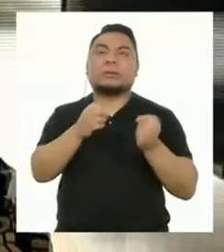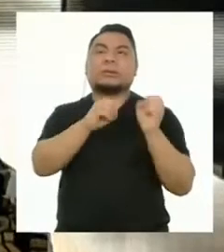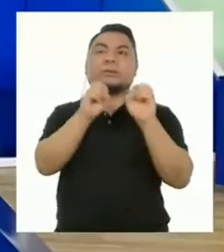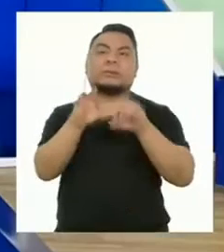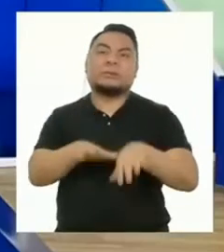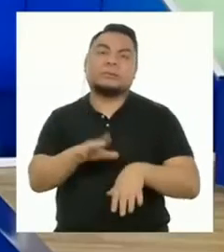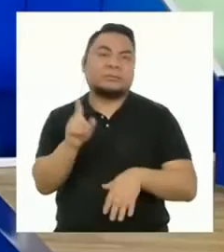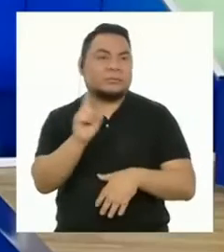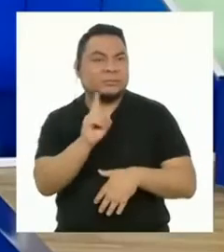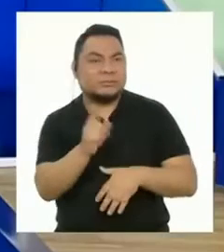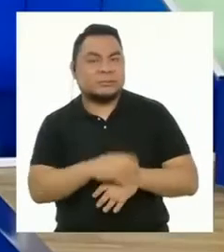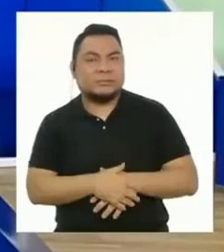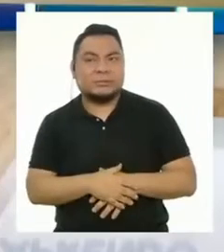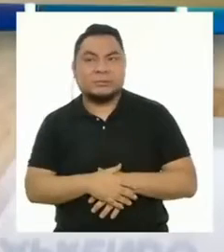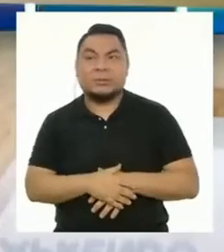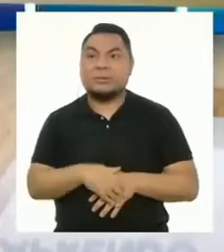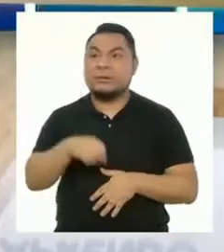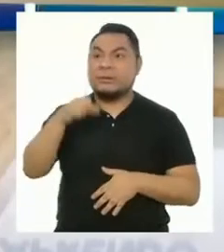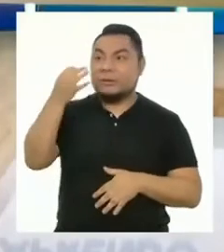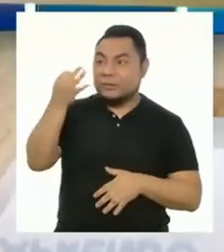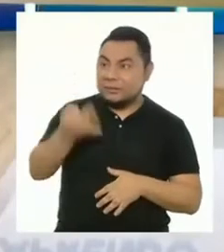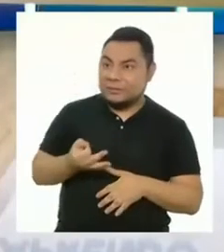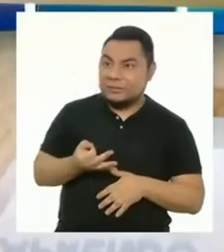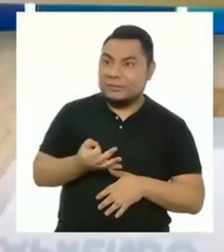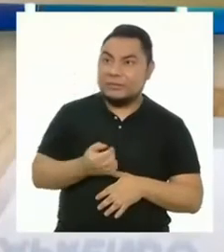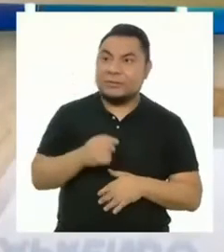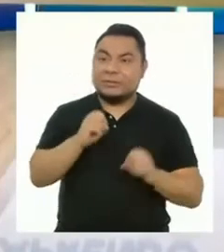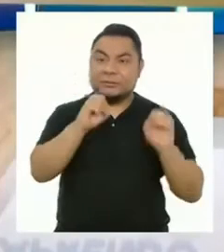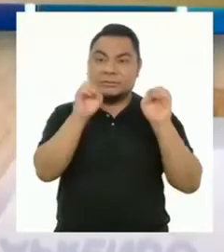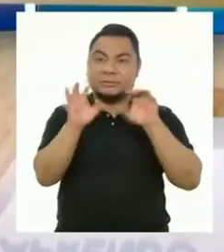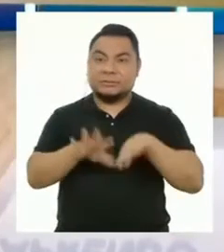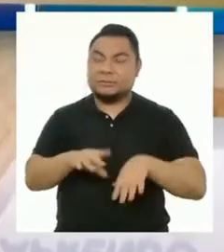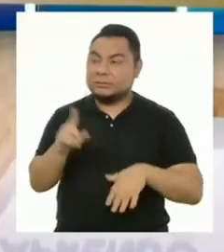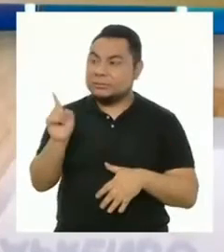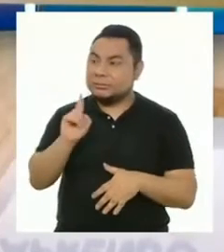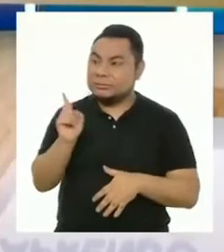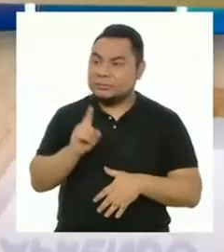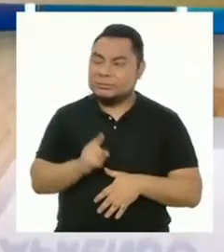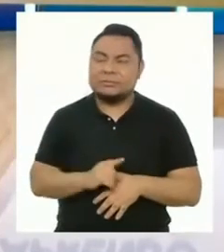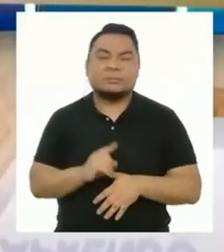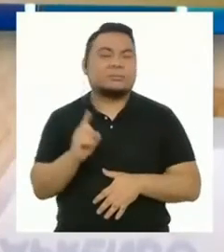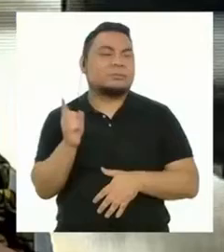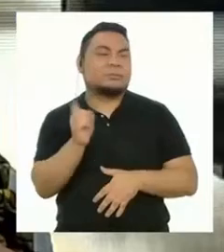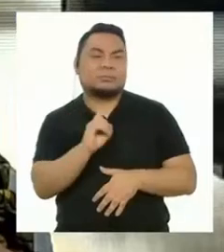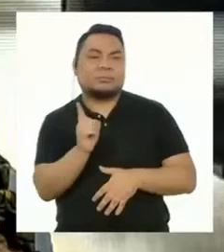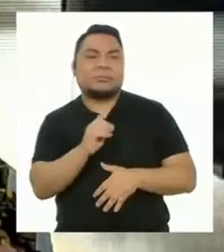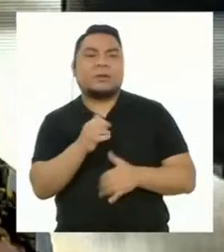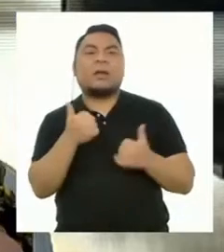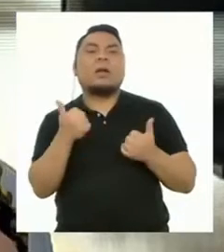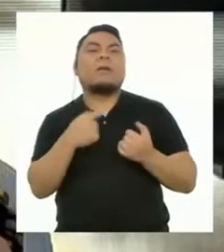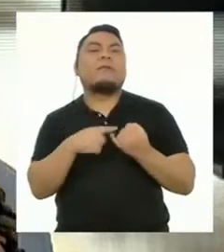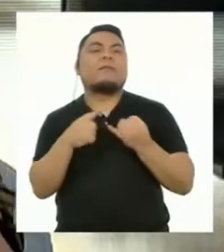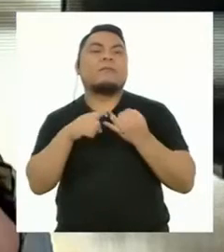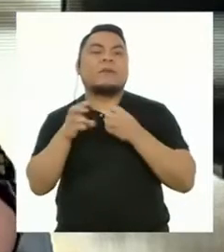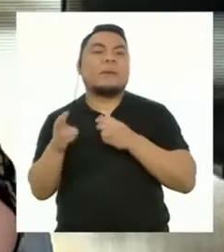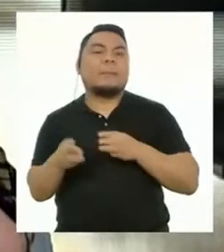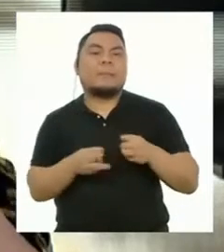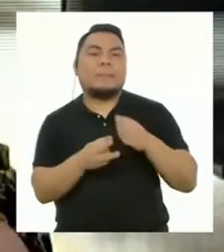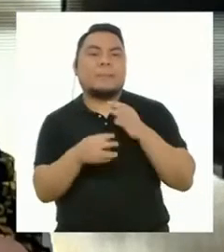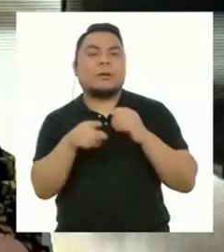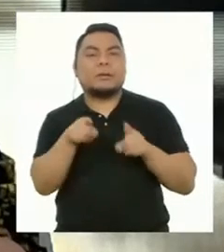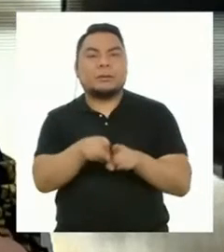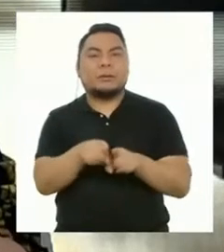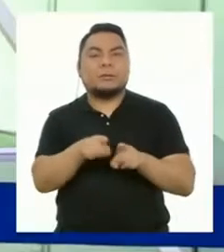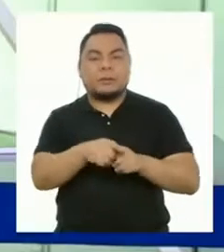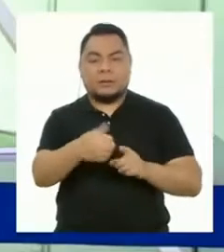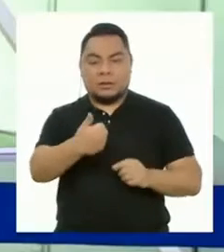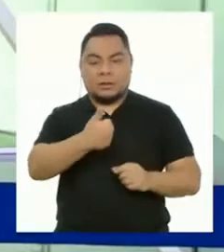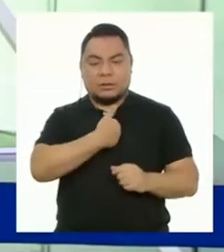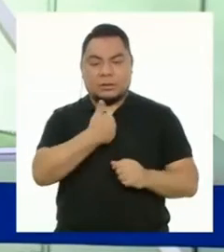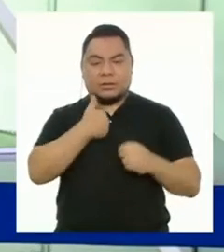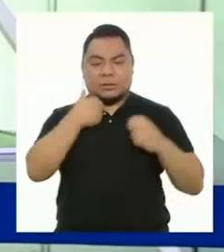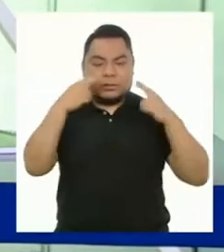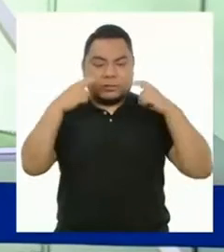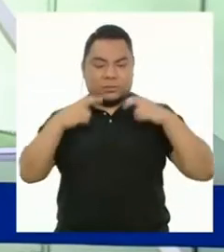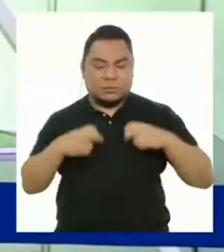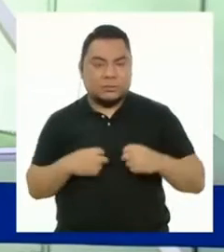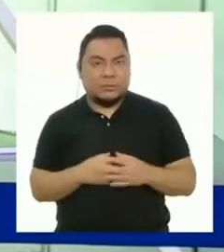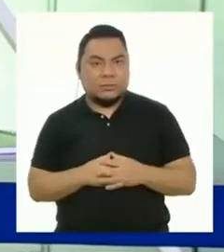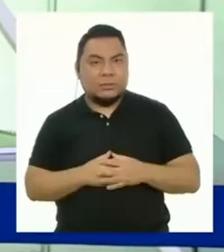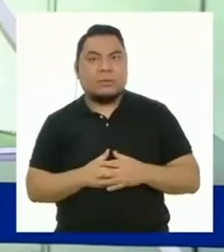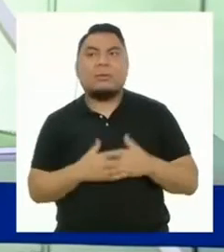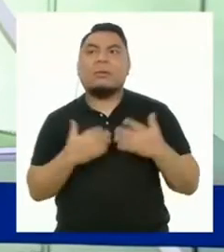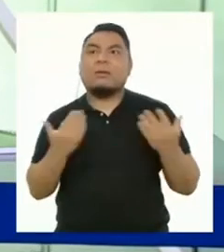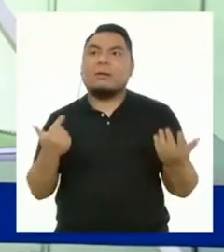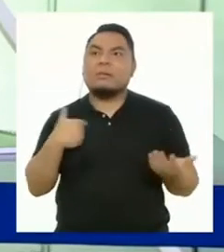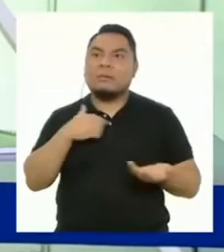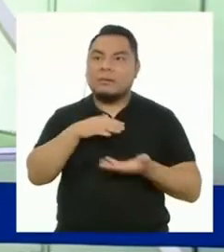examen. ¿En serio? ¿No va a haber examen? Ahora se usan otros métodos, también como la autoevaluación. ¿Entonces